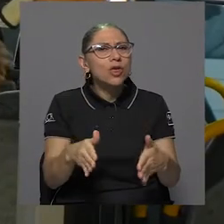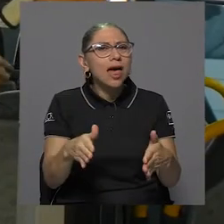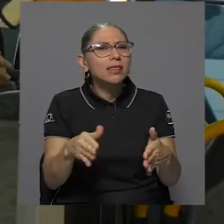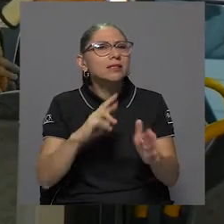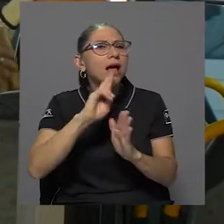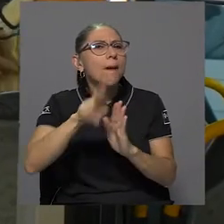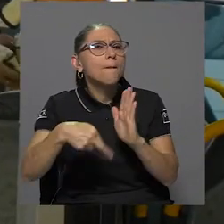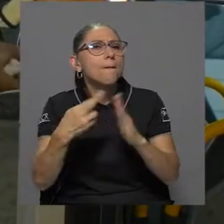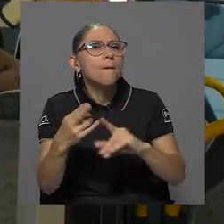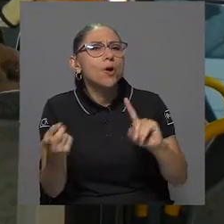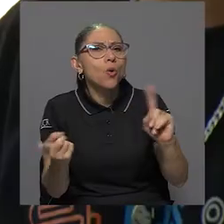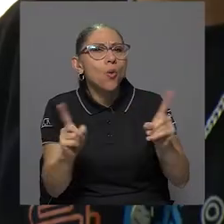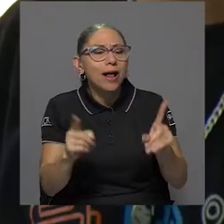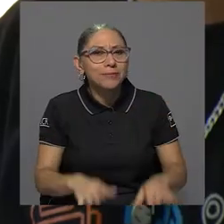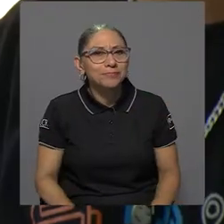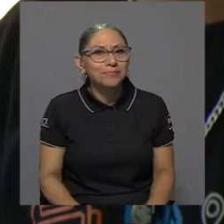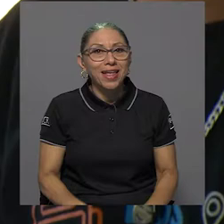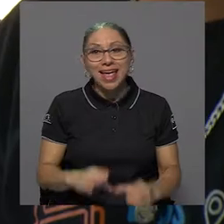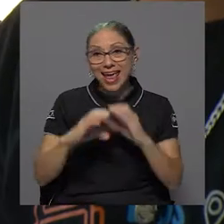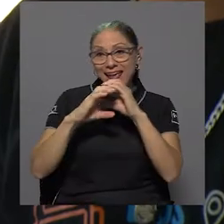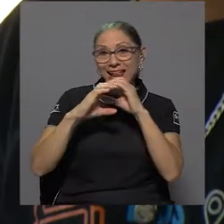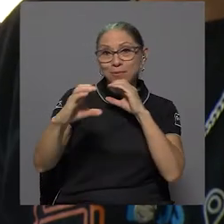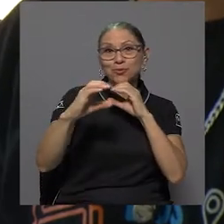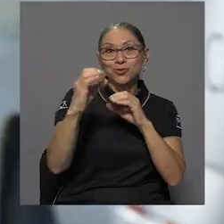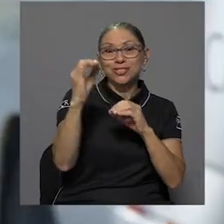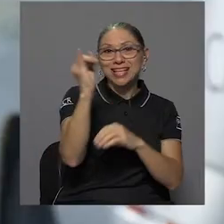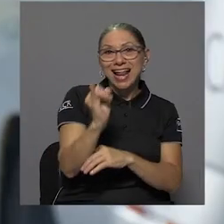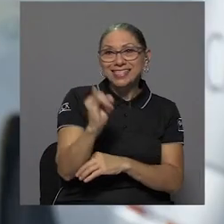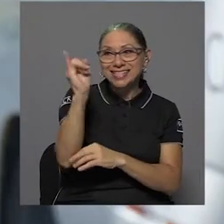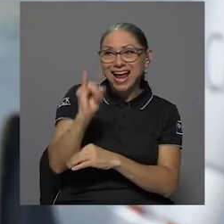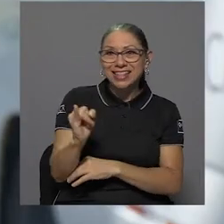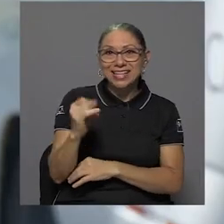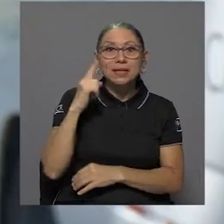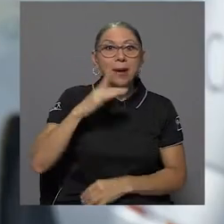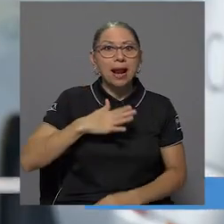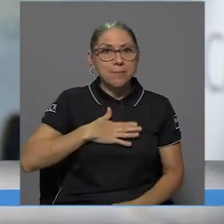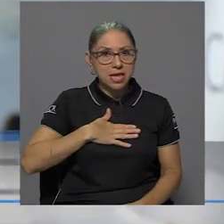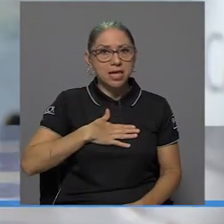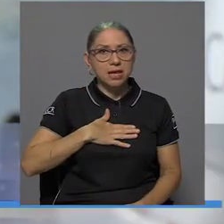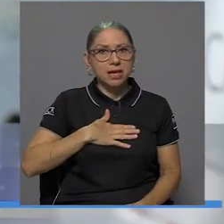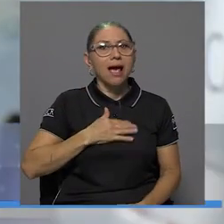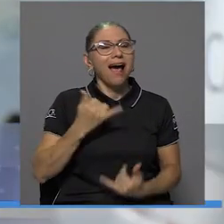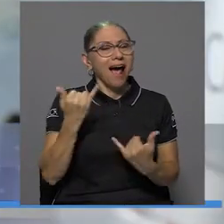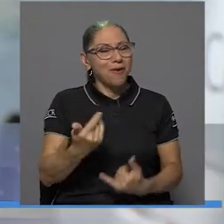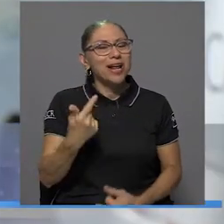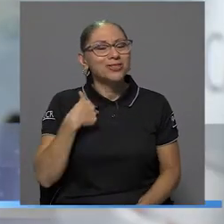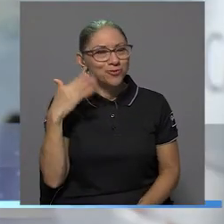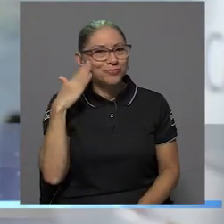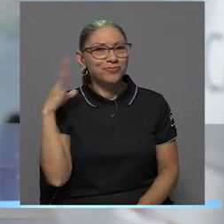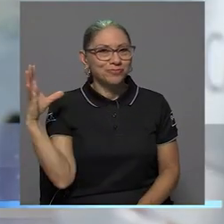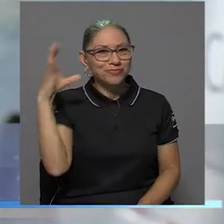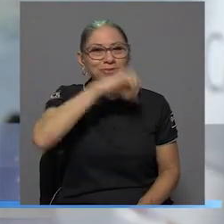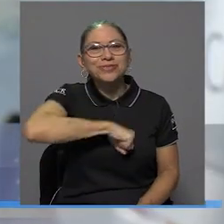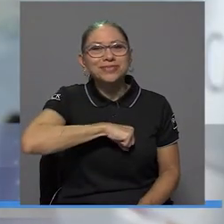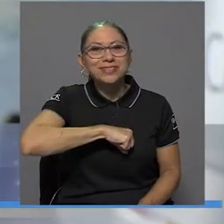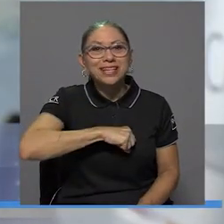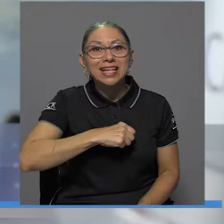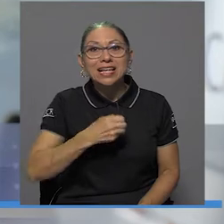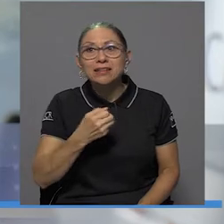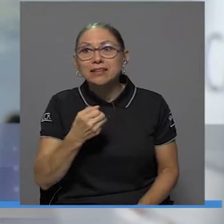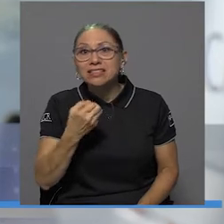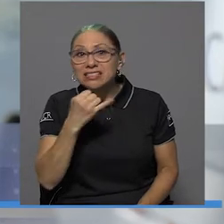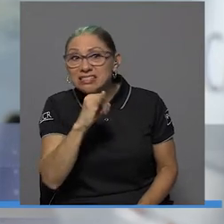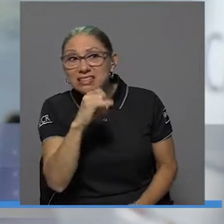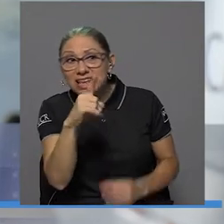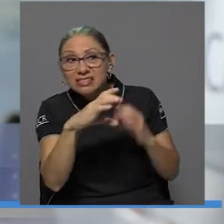han jugado ellos? El bus de las artes, para mí, ya ahora sí soy más consciente y ahora sí yo lo firmo, que sin gente no